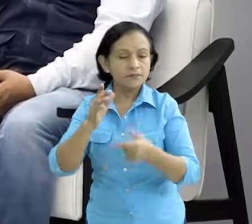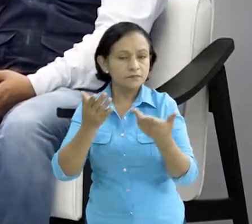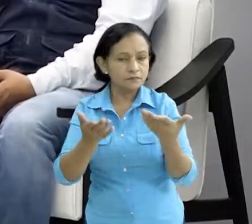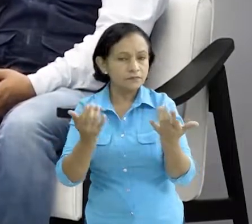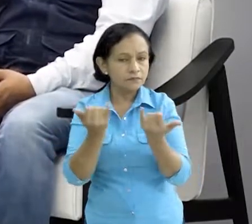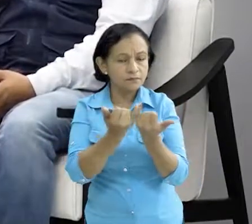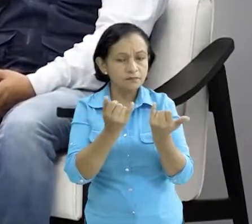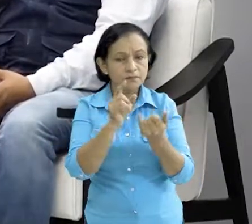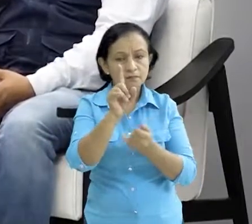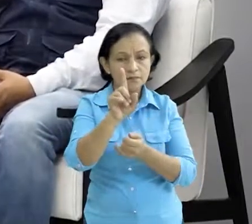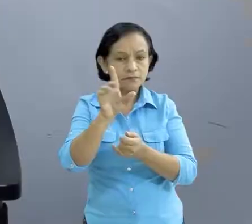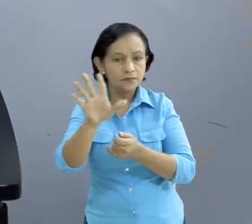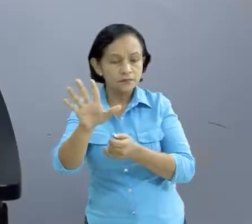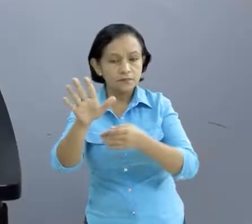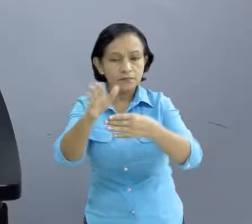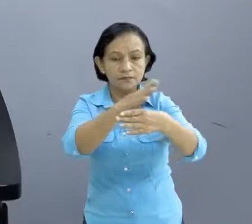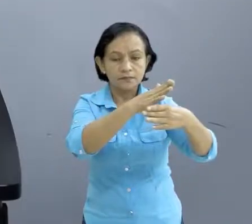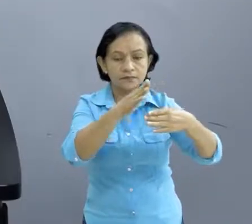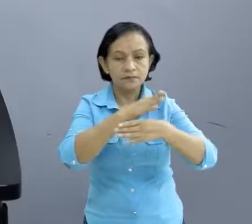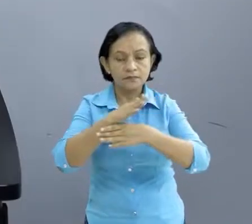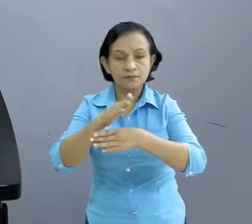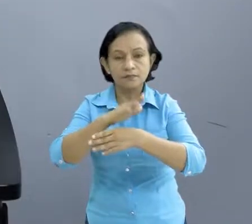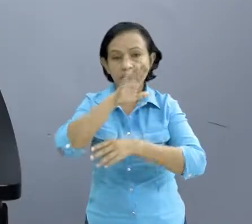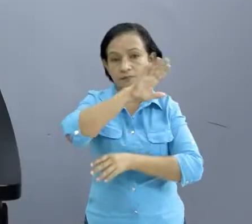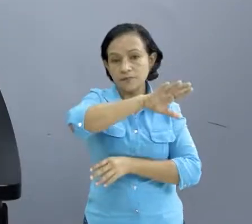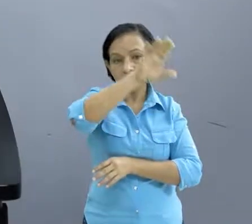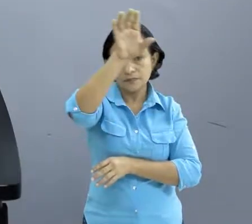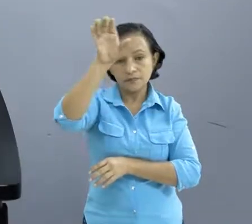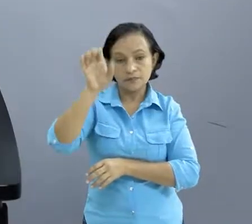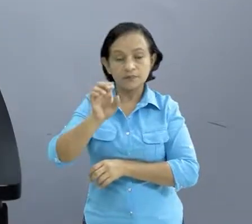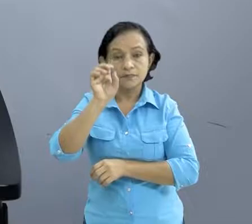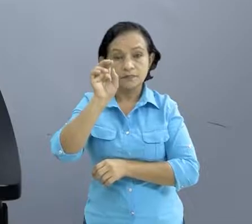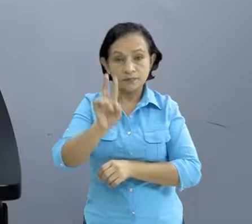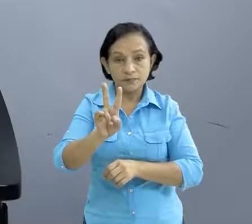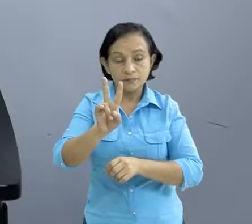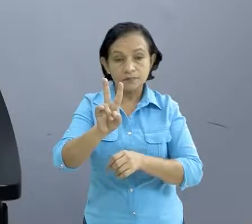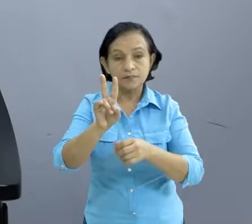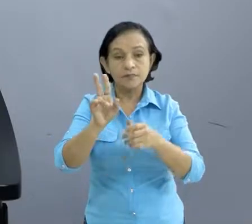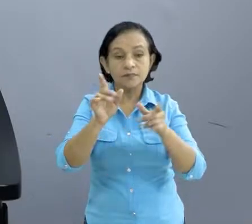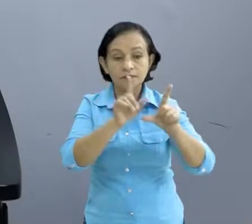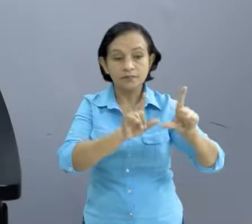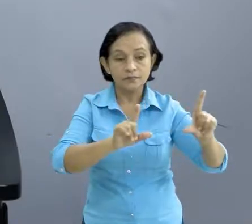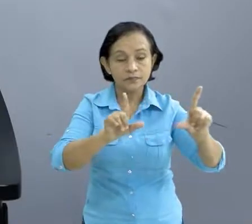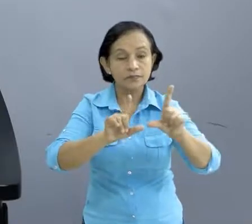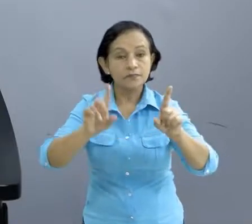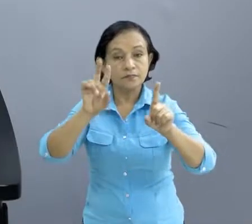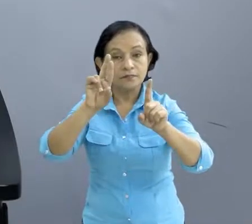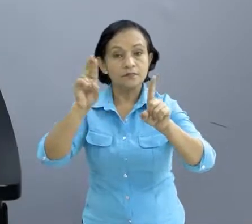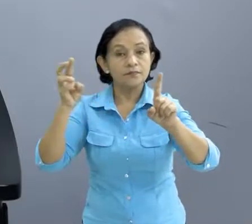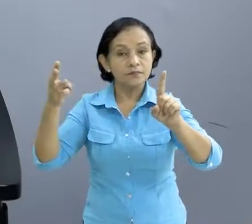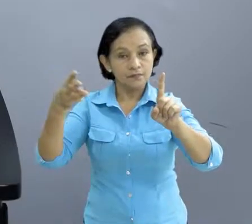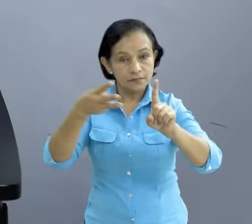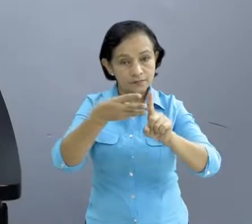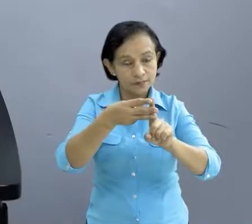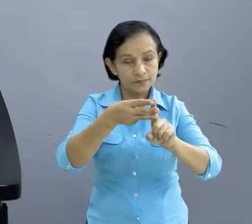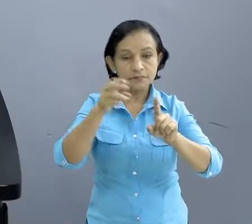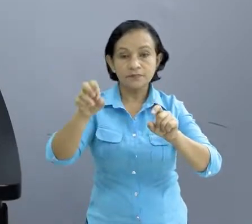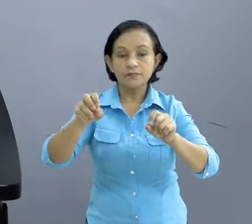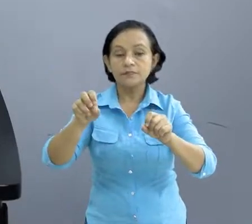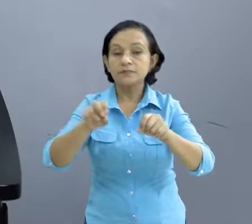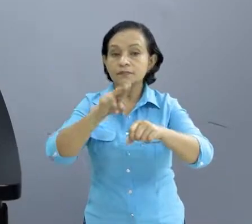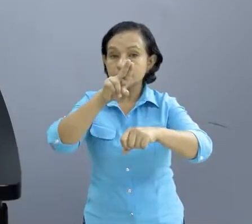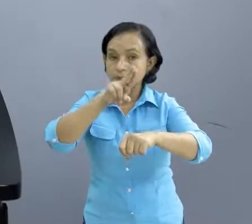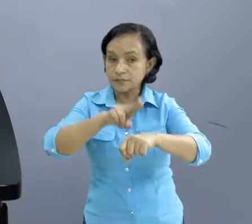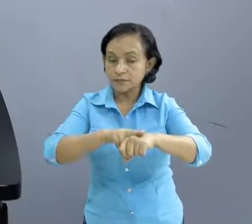15 puestos de mando en los departamentos y dos puestos de mando en las regiones, y a nivel nacional